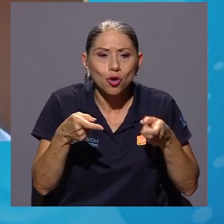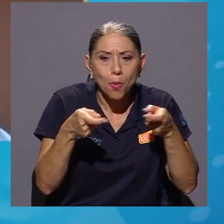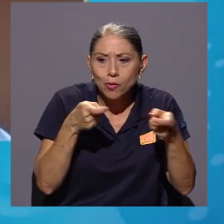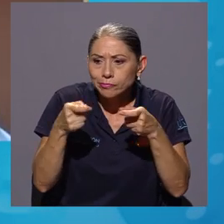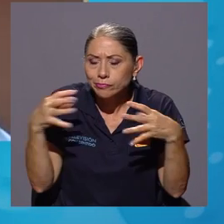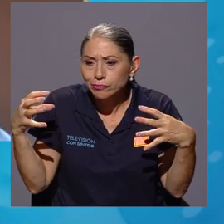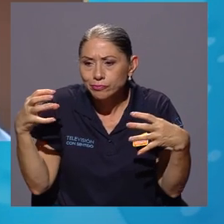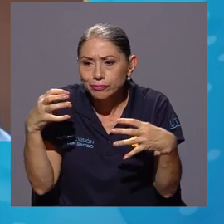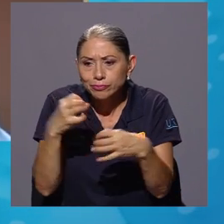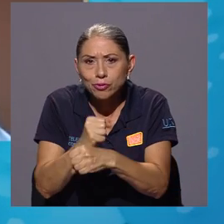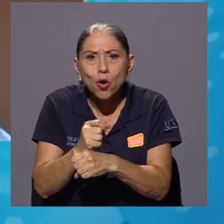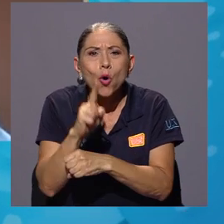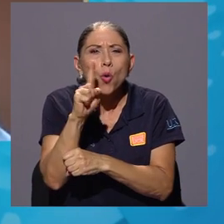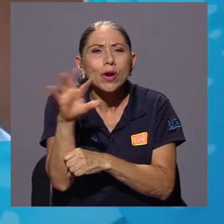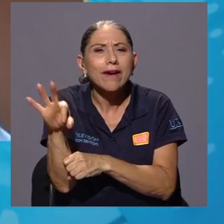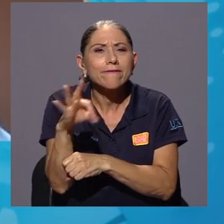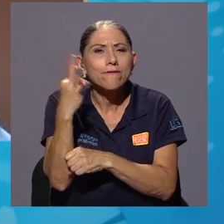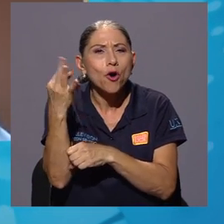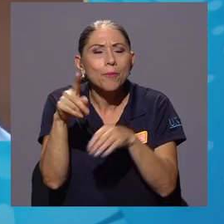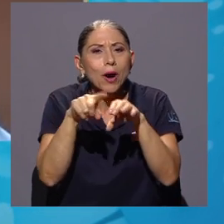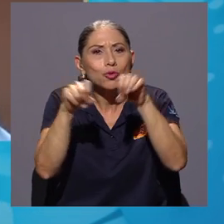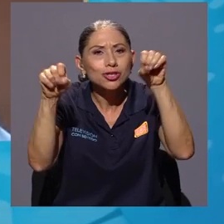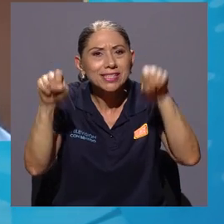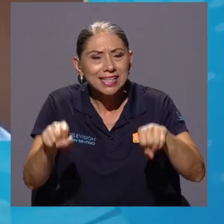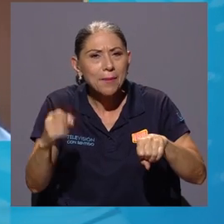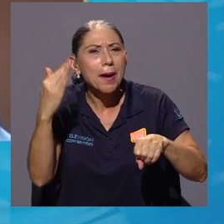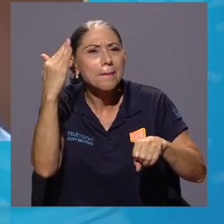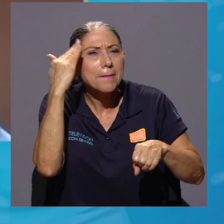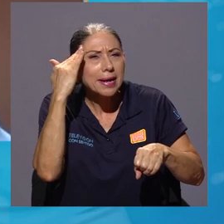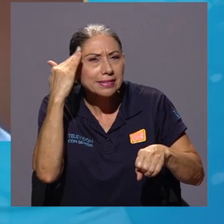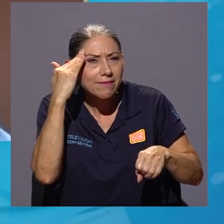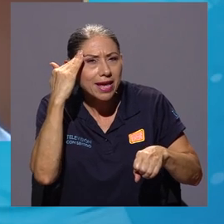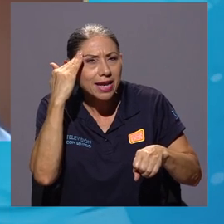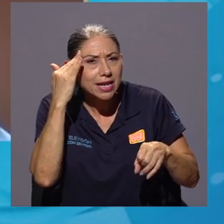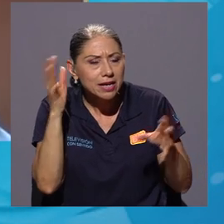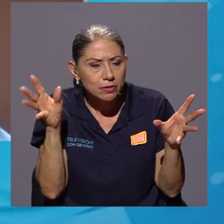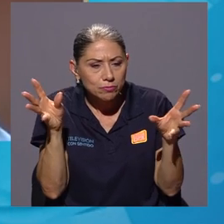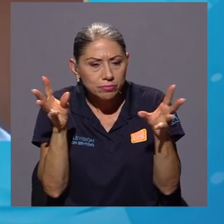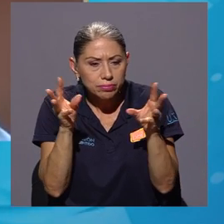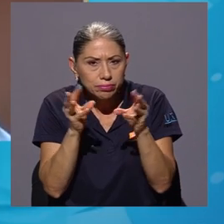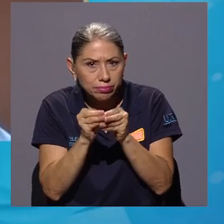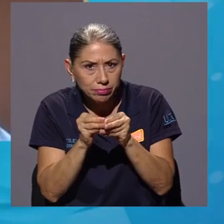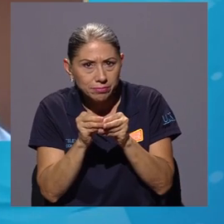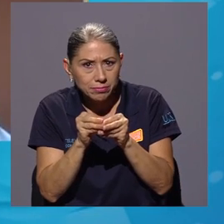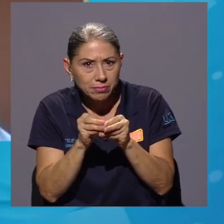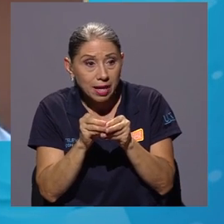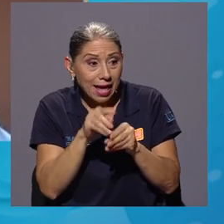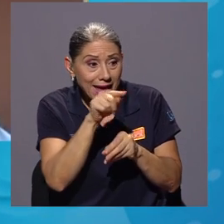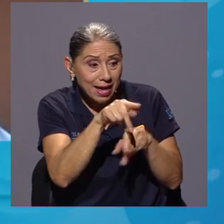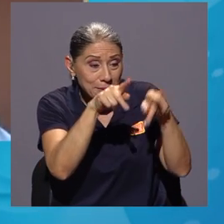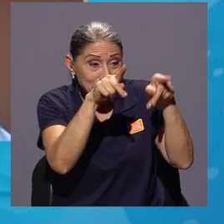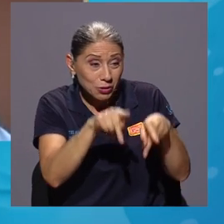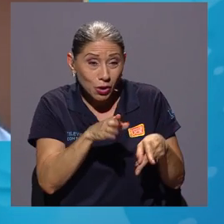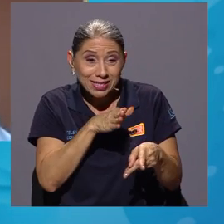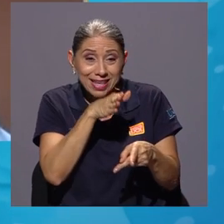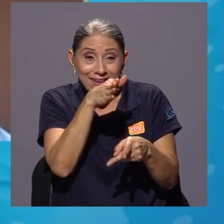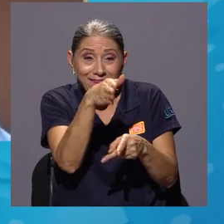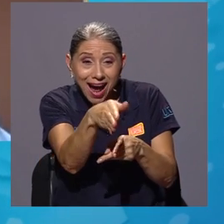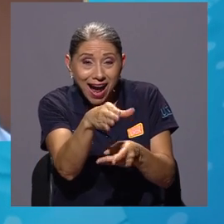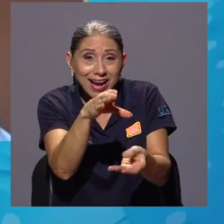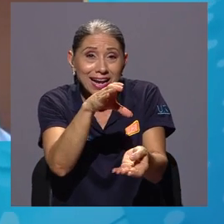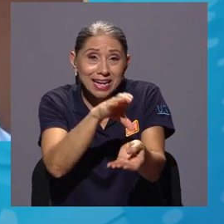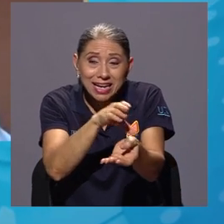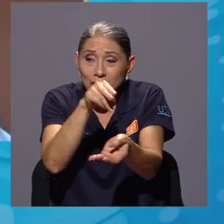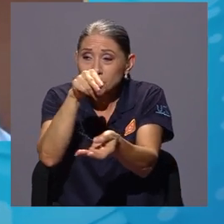definitivamente un sistema en el que se registre en las visitas de las personas a los centros de